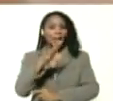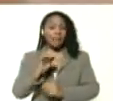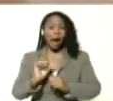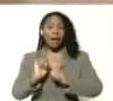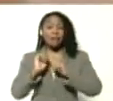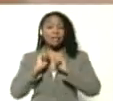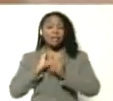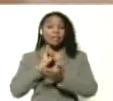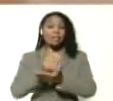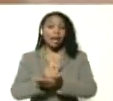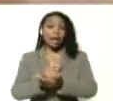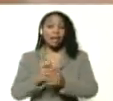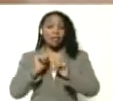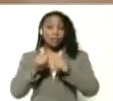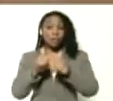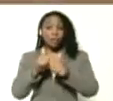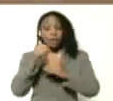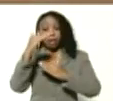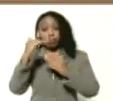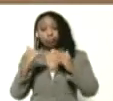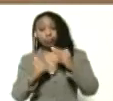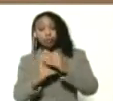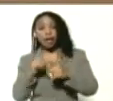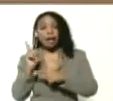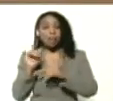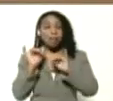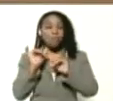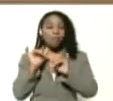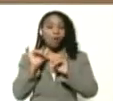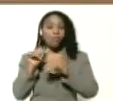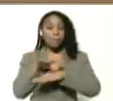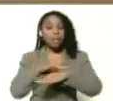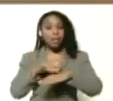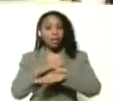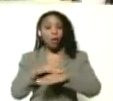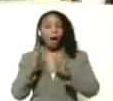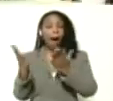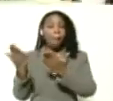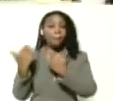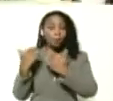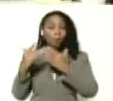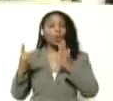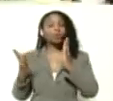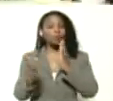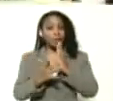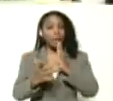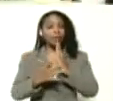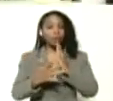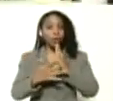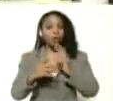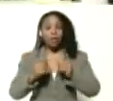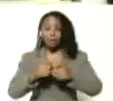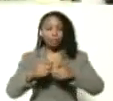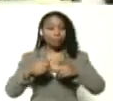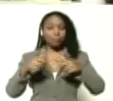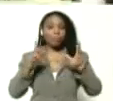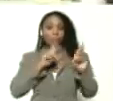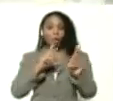inicial que hacíamos en el mismo sótano del ministerio. Hoy tenemos todo el apoyo técnico y tenemos tremendo programa.